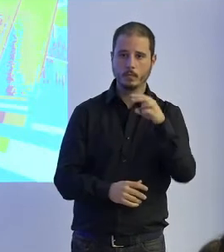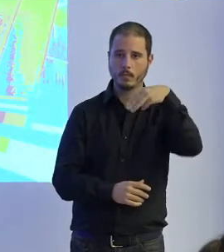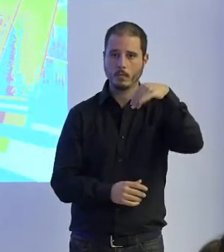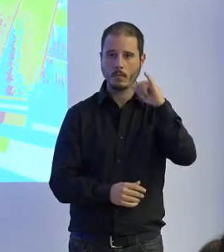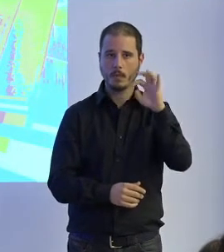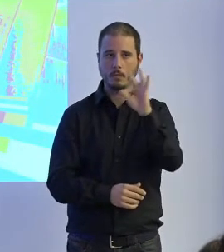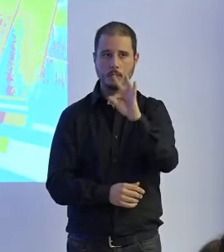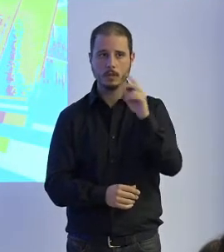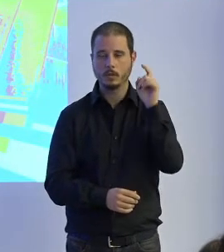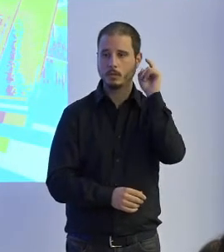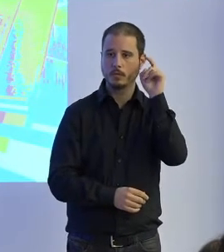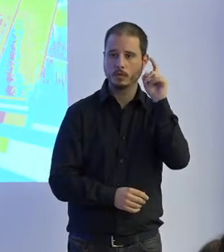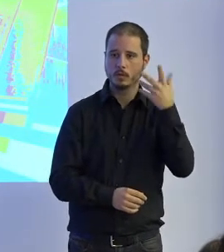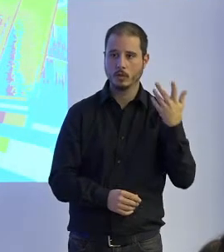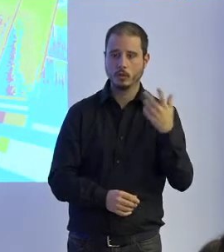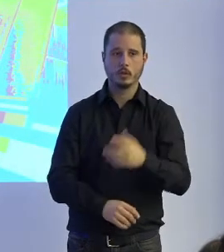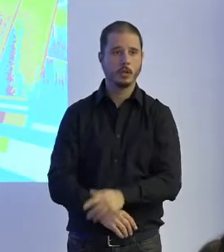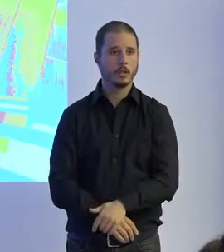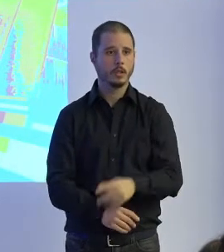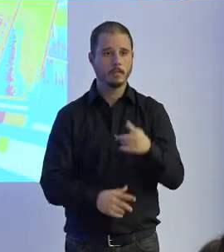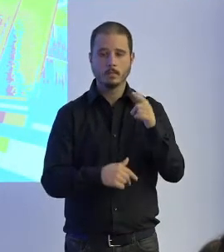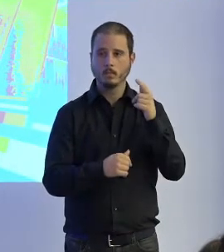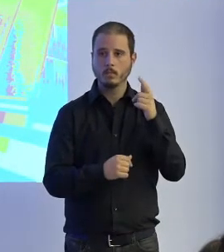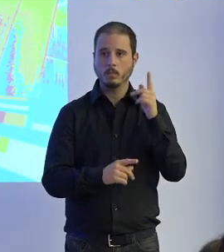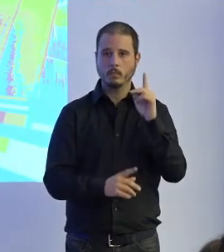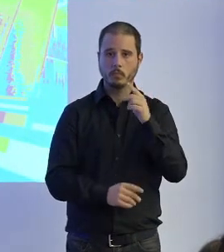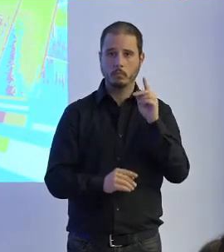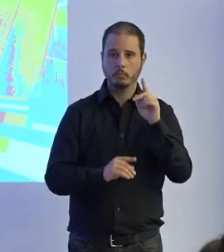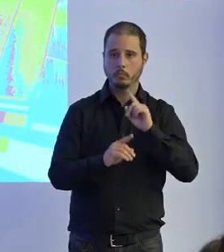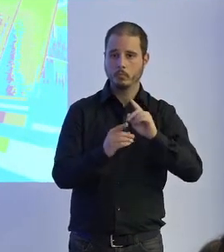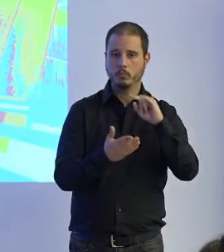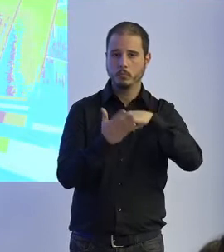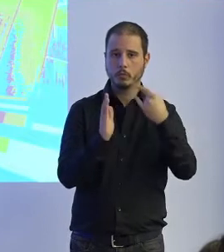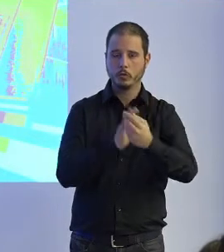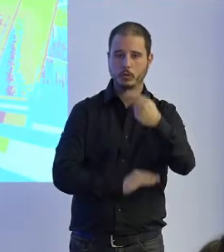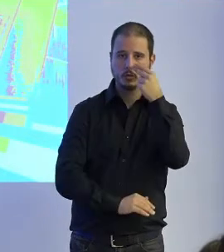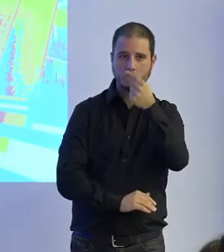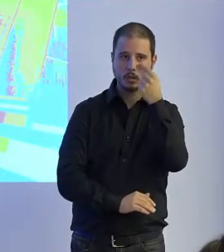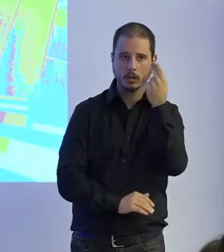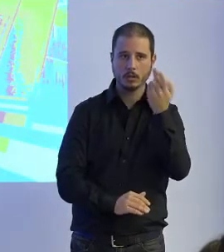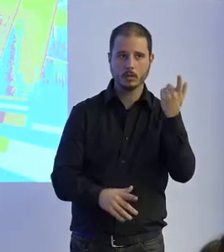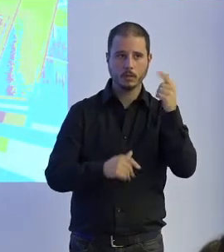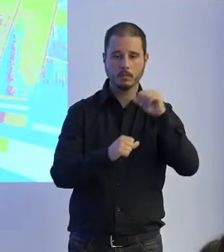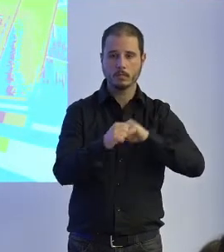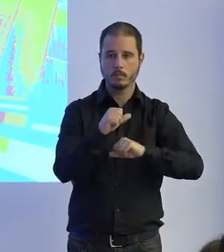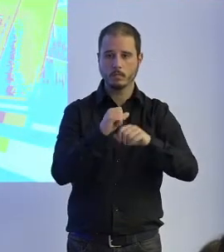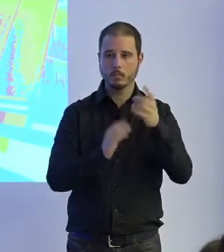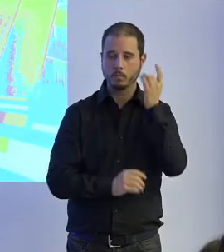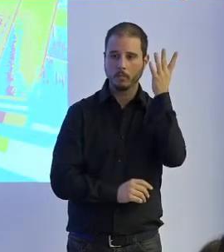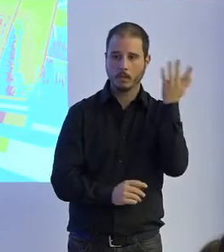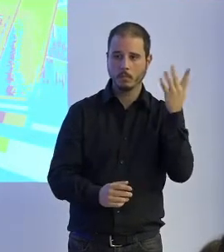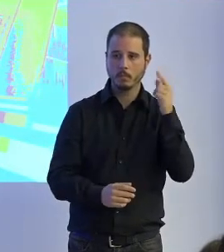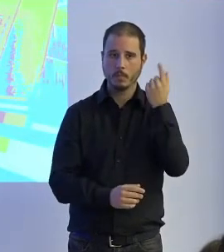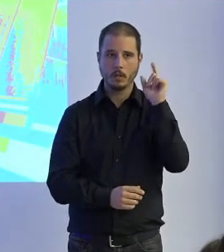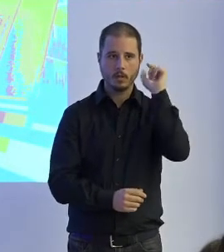Hogan y Krebs desarrollaron un concepto muy interesante que era a partir del control háptico hacer el paradigma implementar el